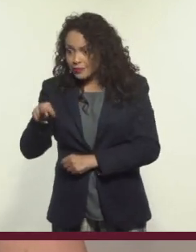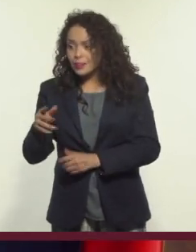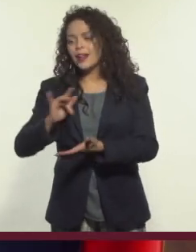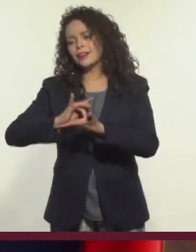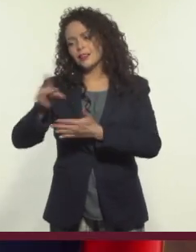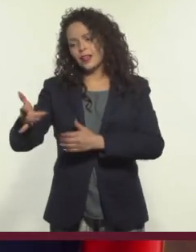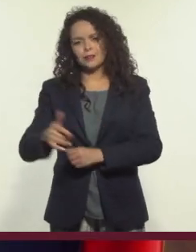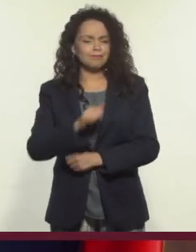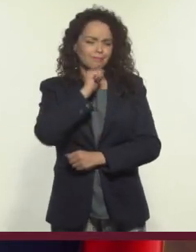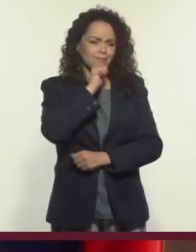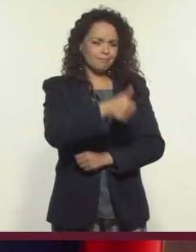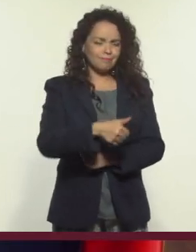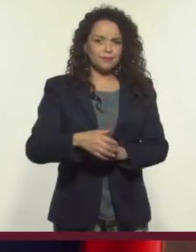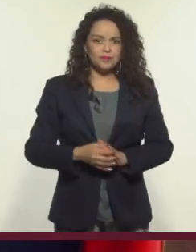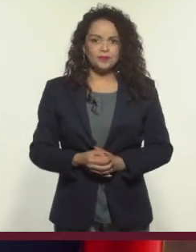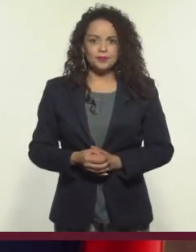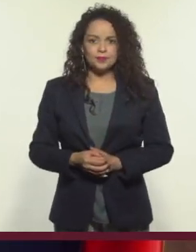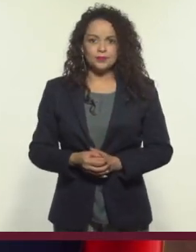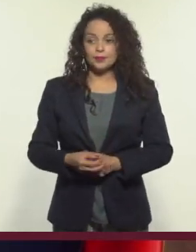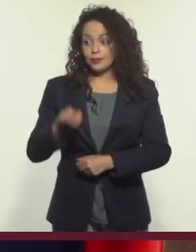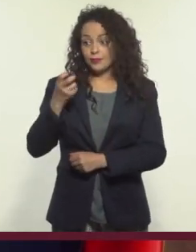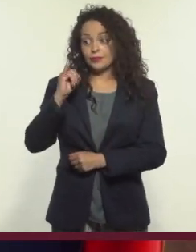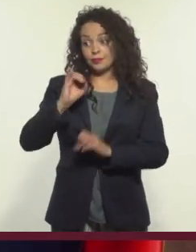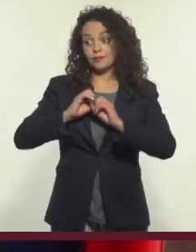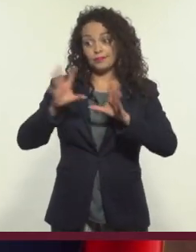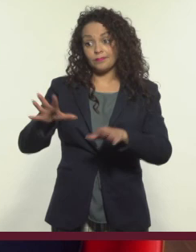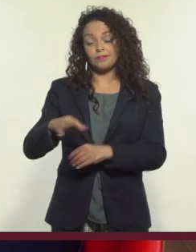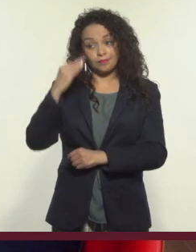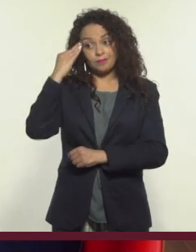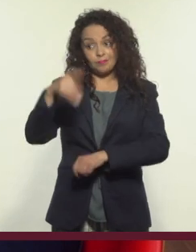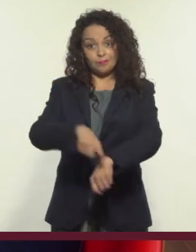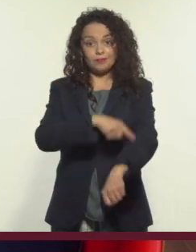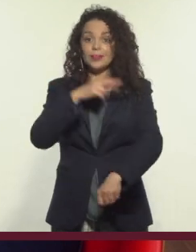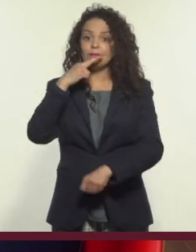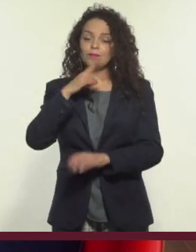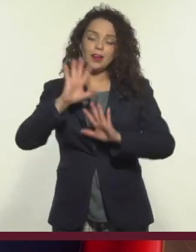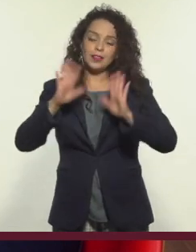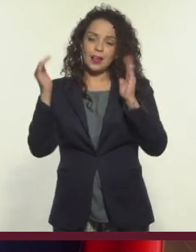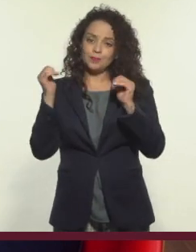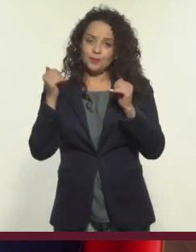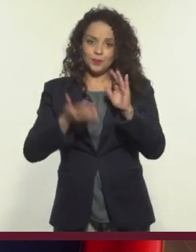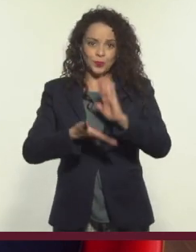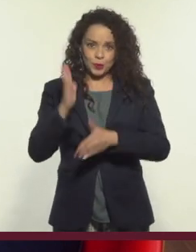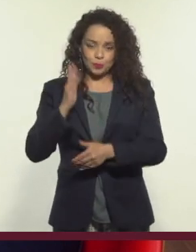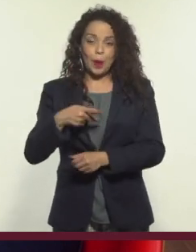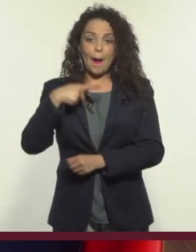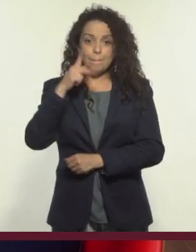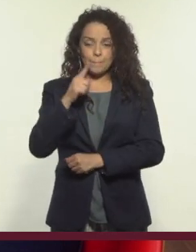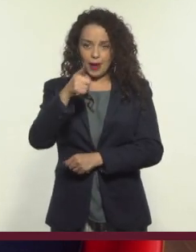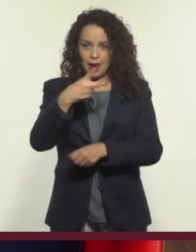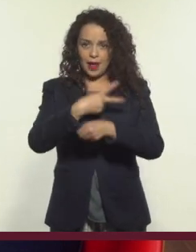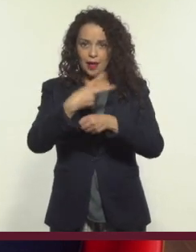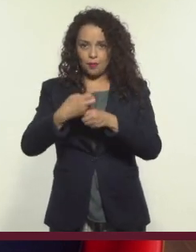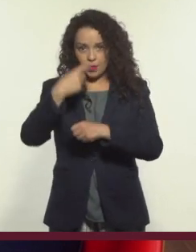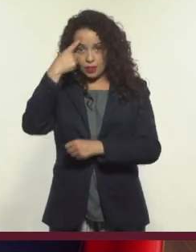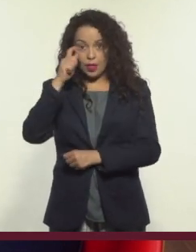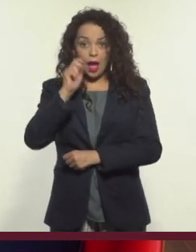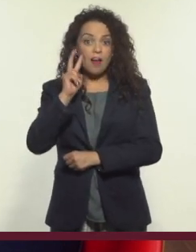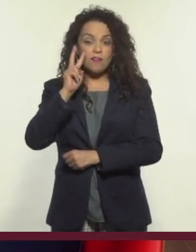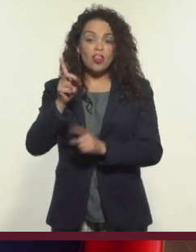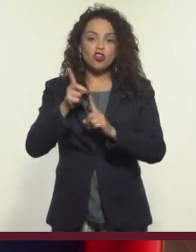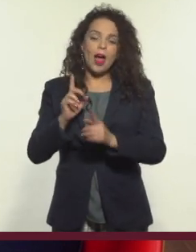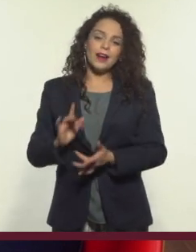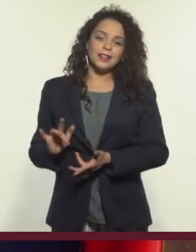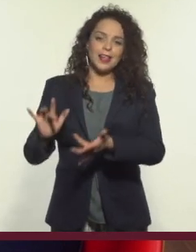No es nada, Vivi. Y como esto seguro nos llevará tiempo, mejor nos despedimos de ustedes. Pero los invitamos a que nos